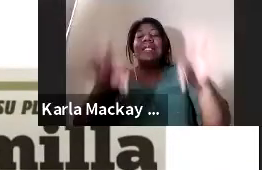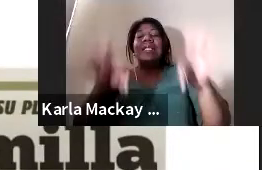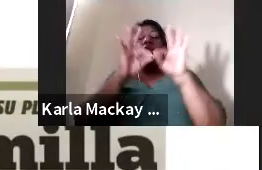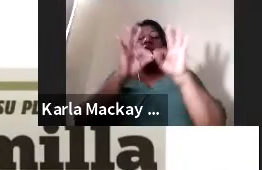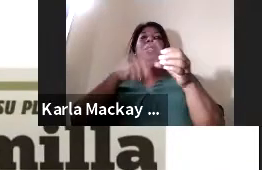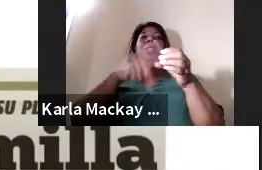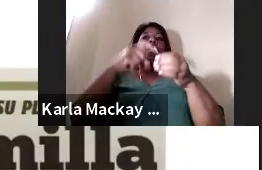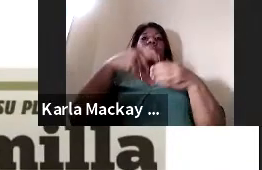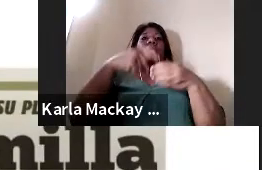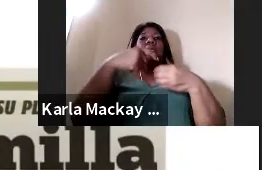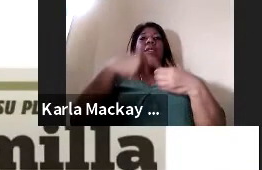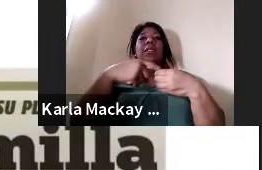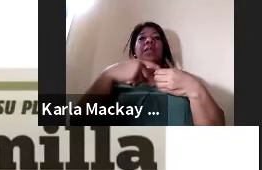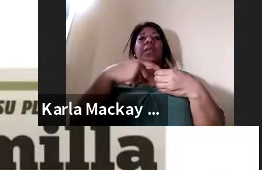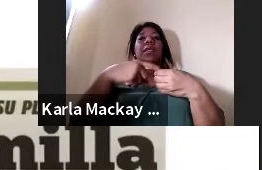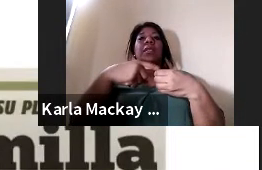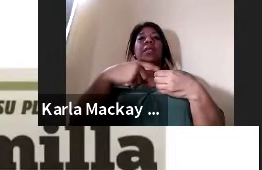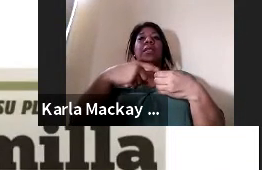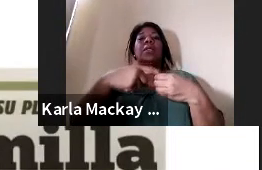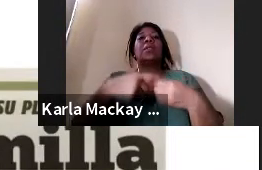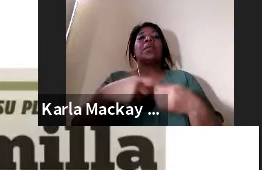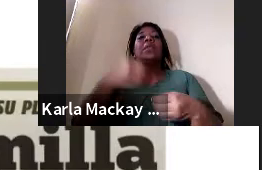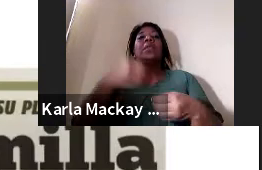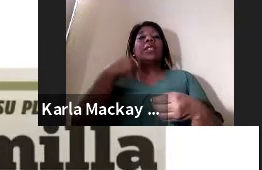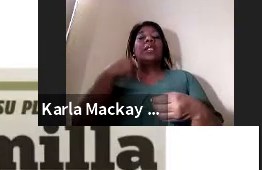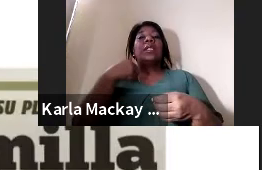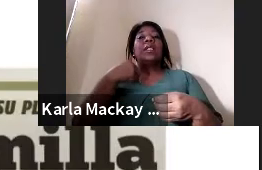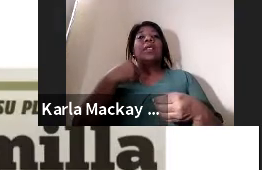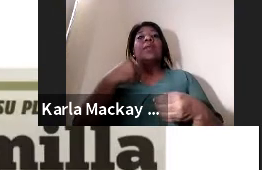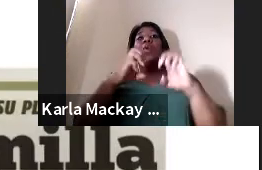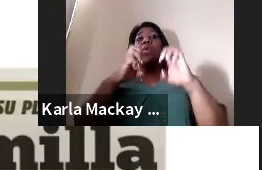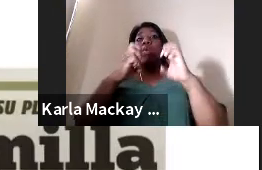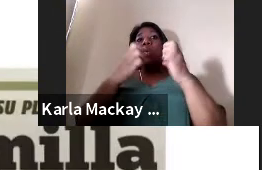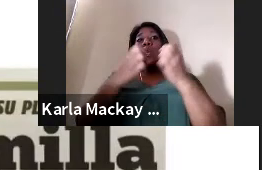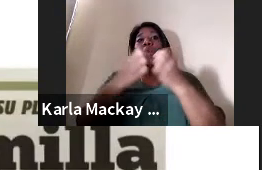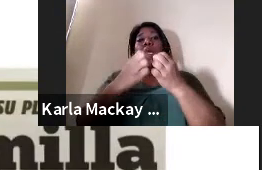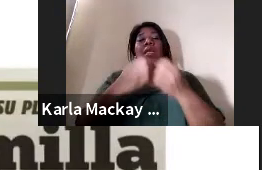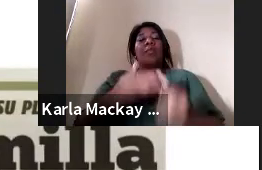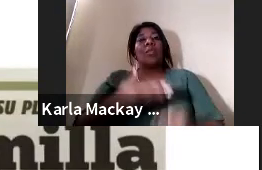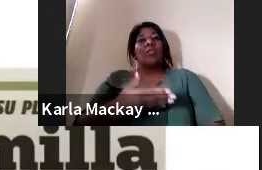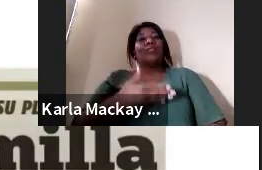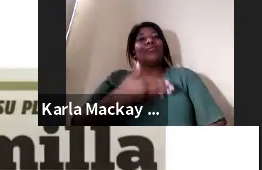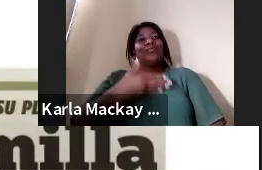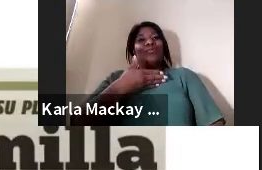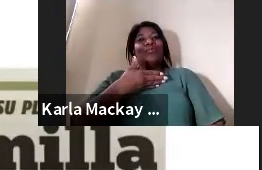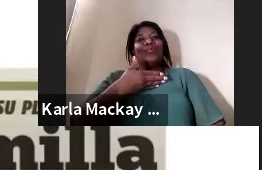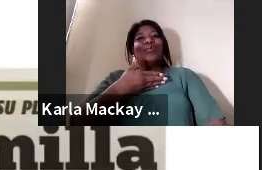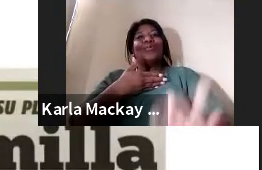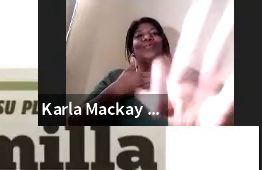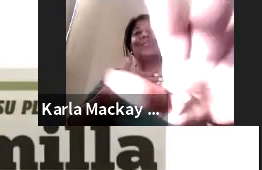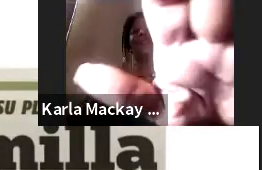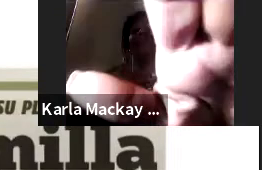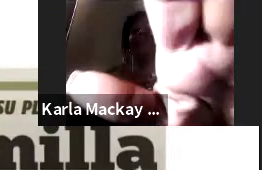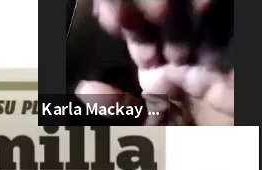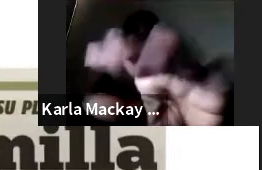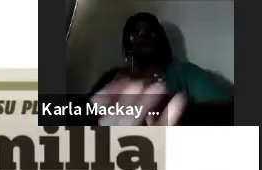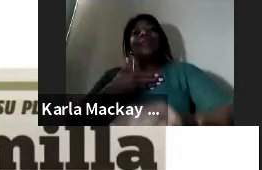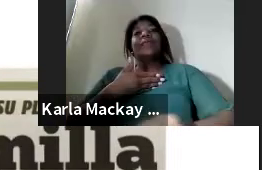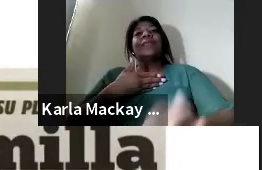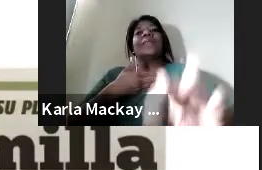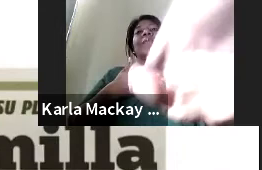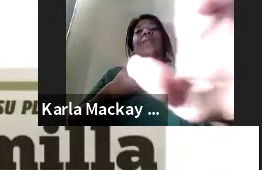comunidad y nosotros como equipo nos sentimos muy satisfechos de que estos chicos hayan tenido hayan